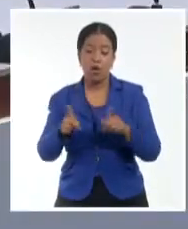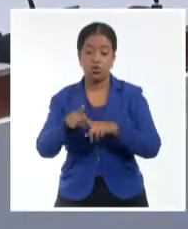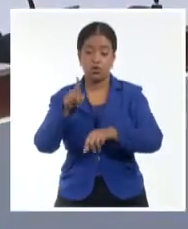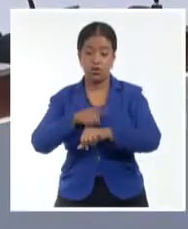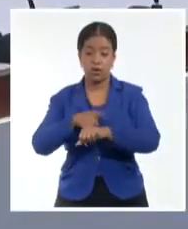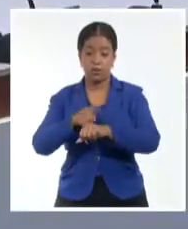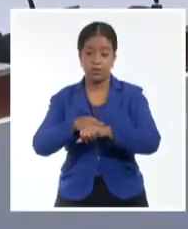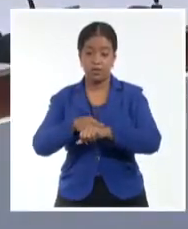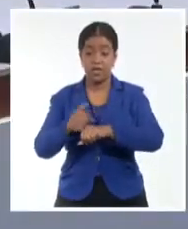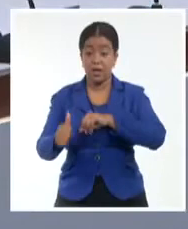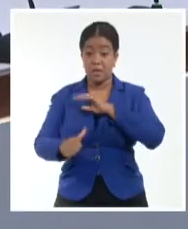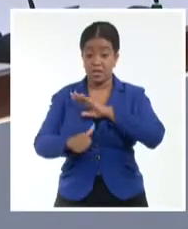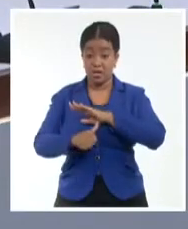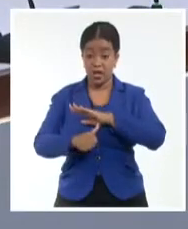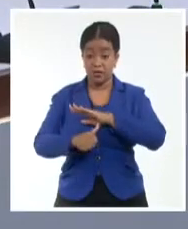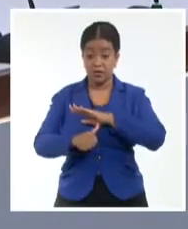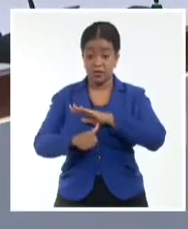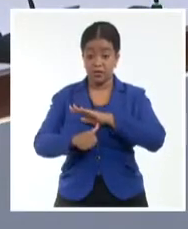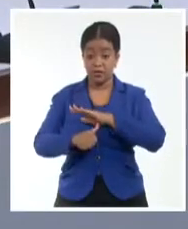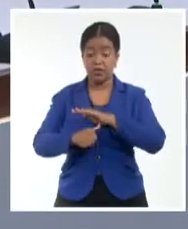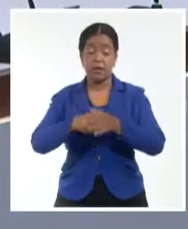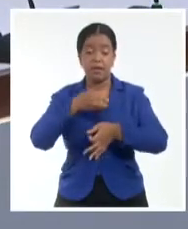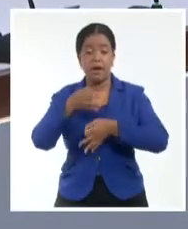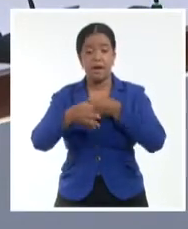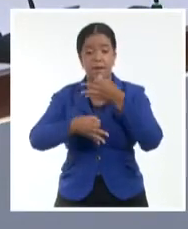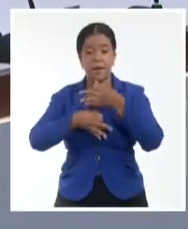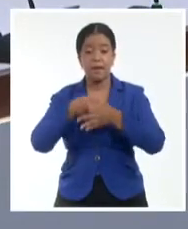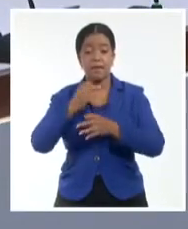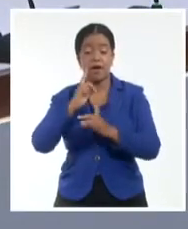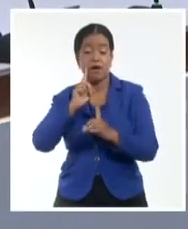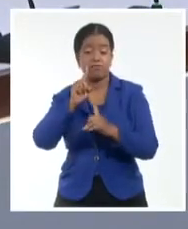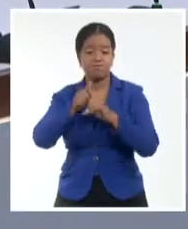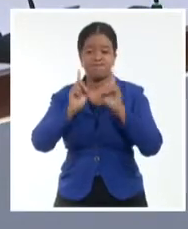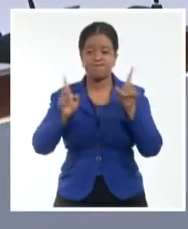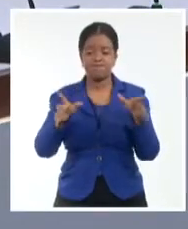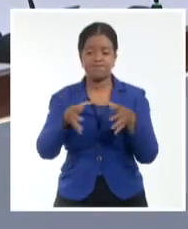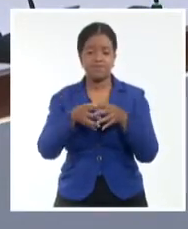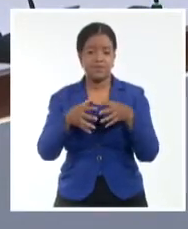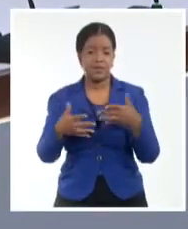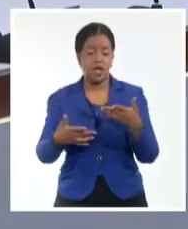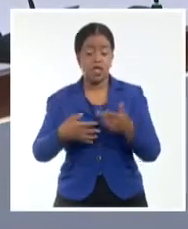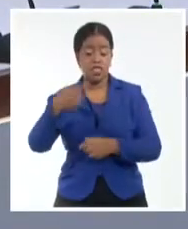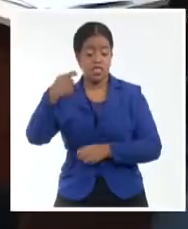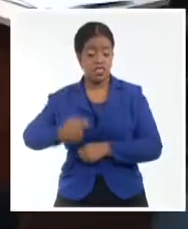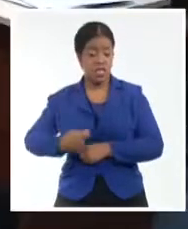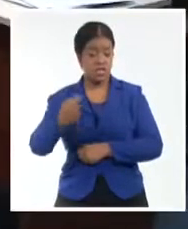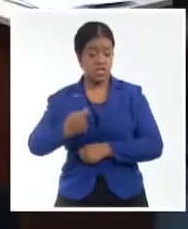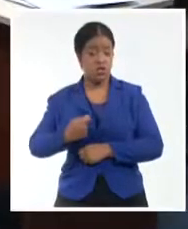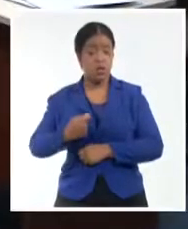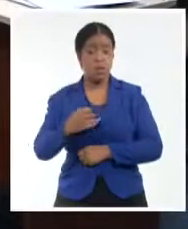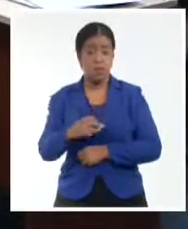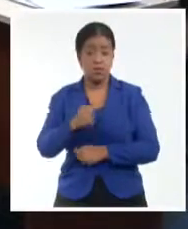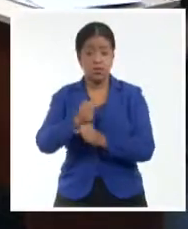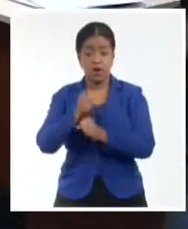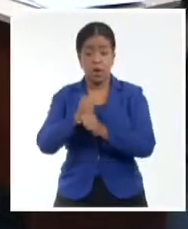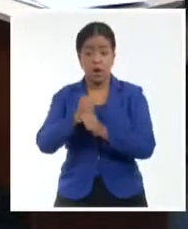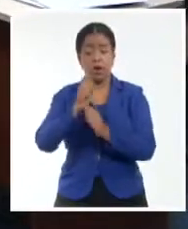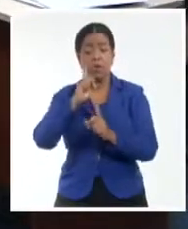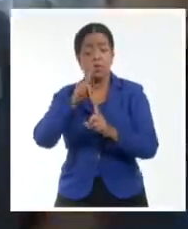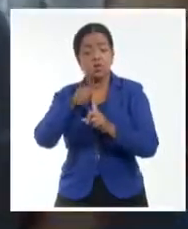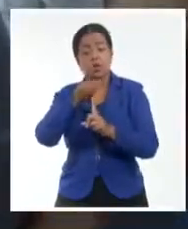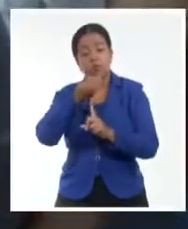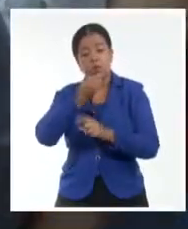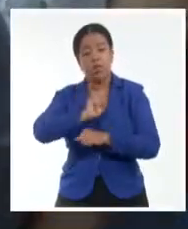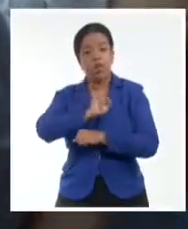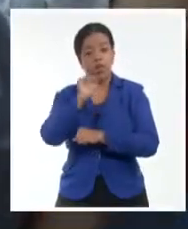encuentro, el presidente cubano aseguró que el propósito de esta reunión es buscar desde las decisiones institucionales las vías para mejorar un grupo de